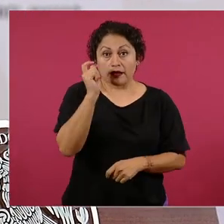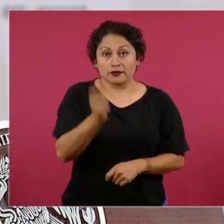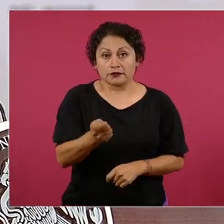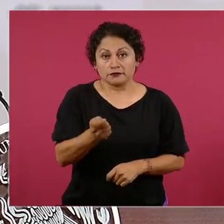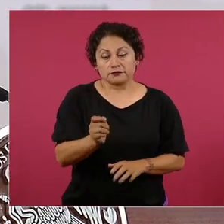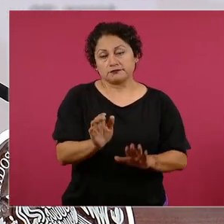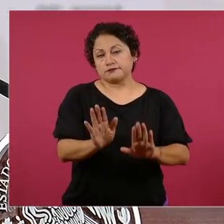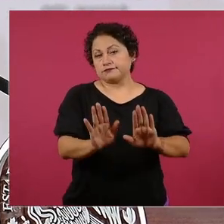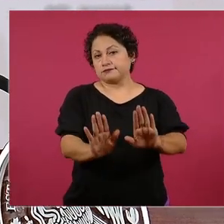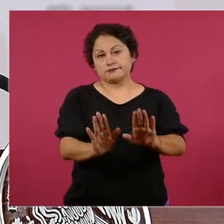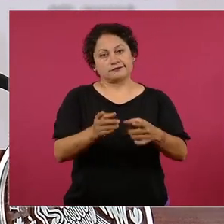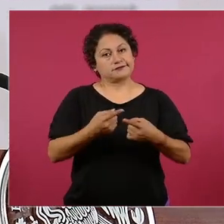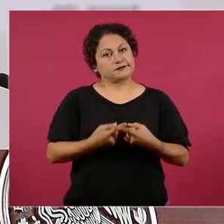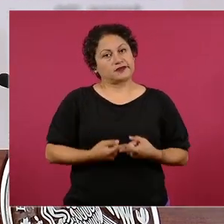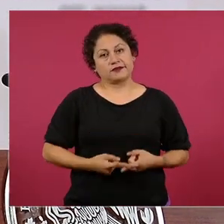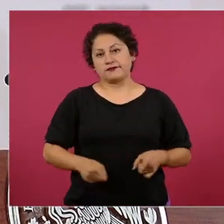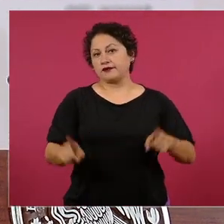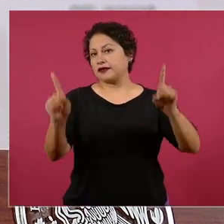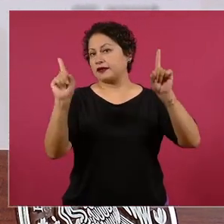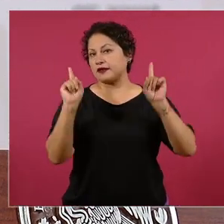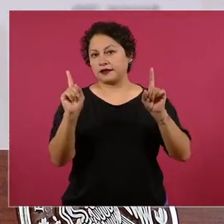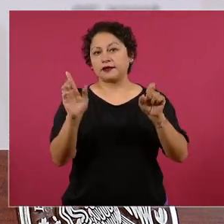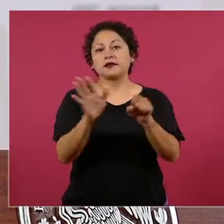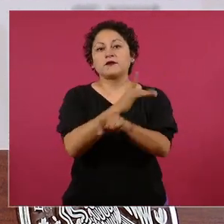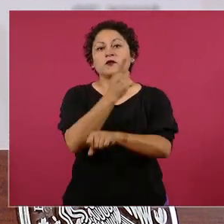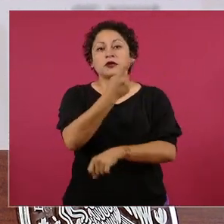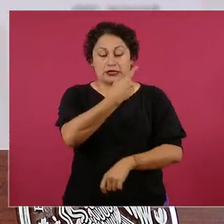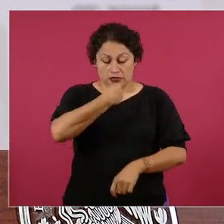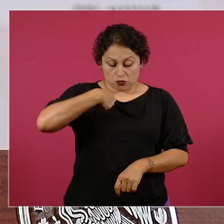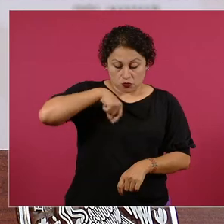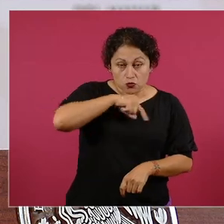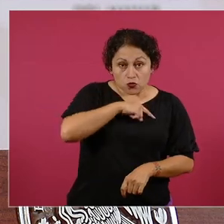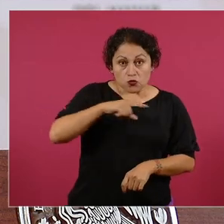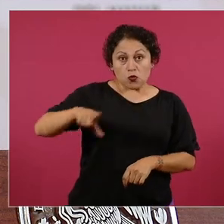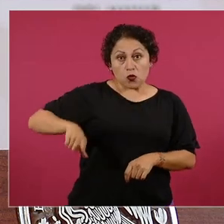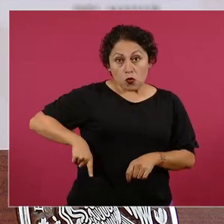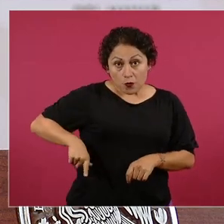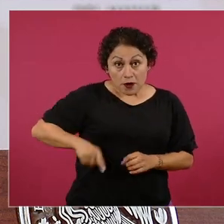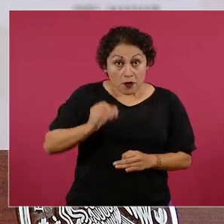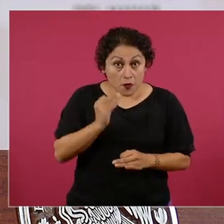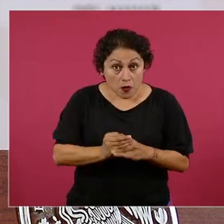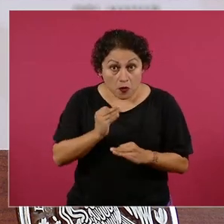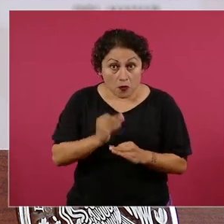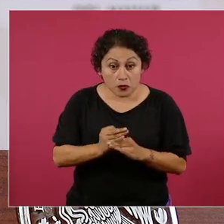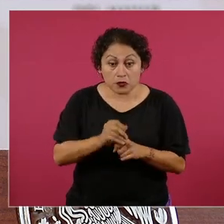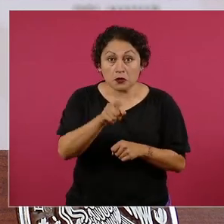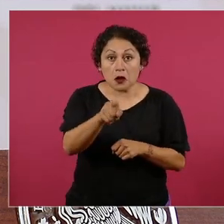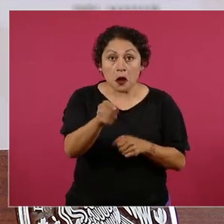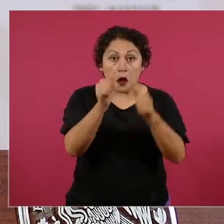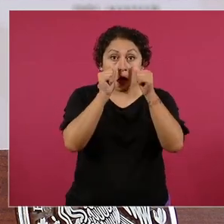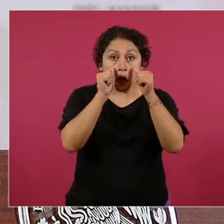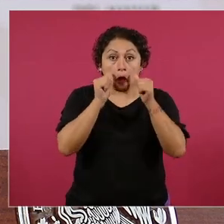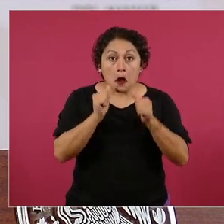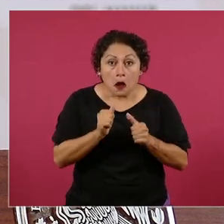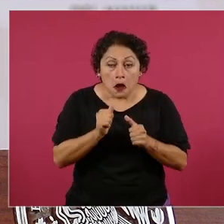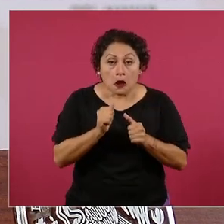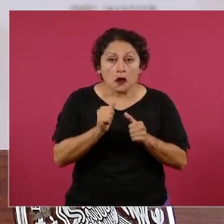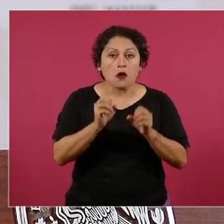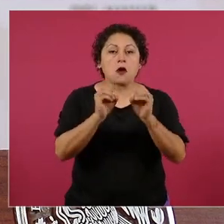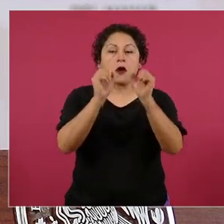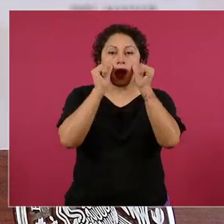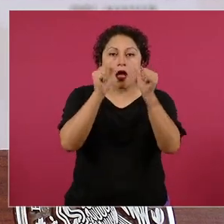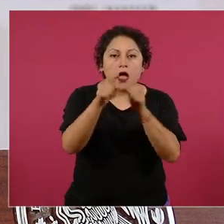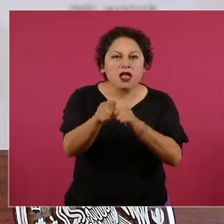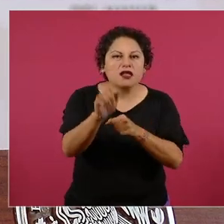programa de desarrollo propio con una agenda distinta, cuáles